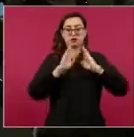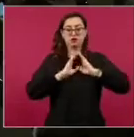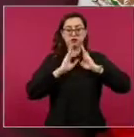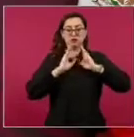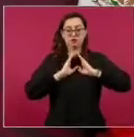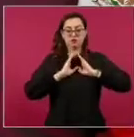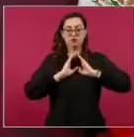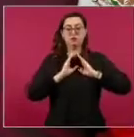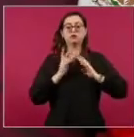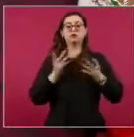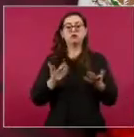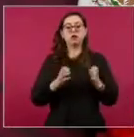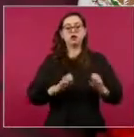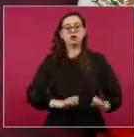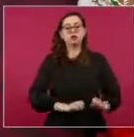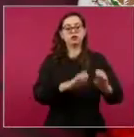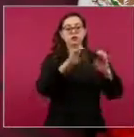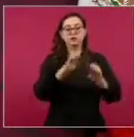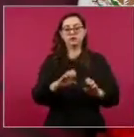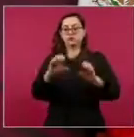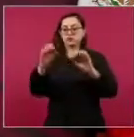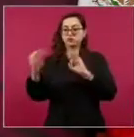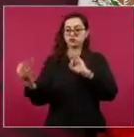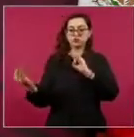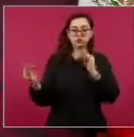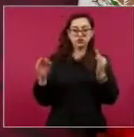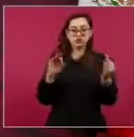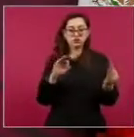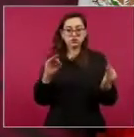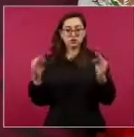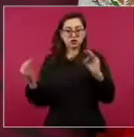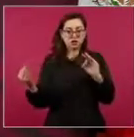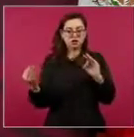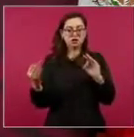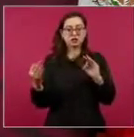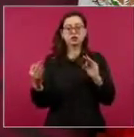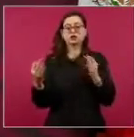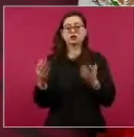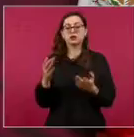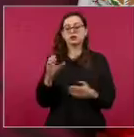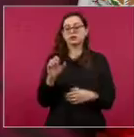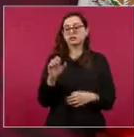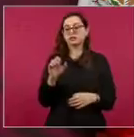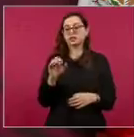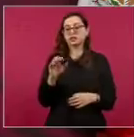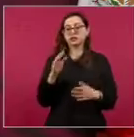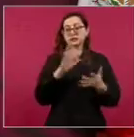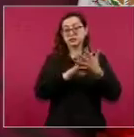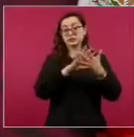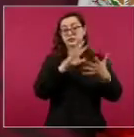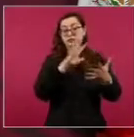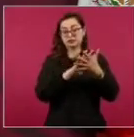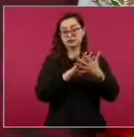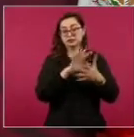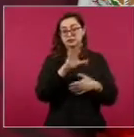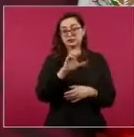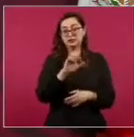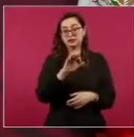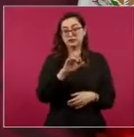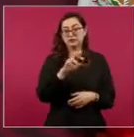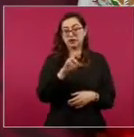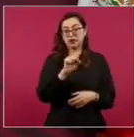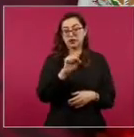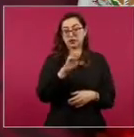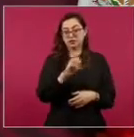a mediaciones de las instalaciones del Ceferezo en el altiplano, mediante dos círculos de